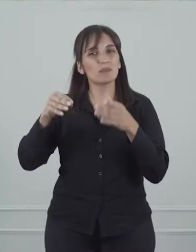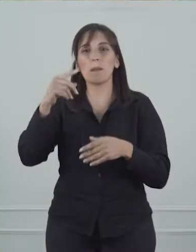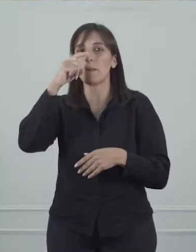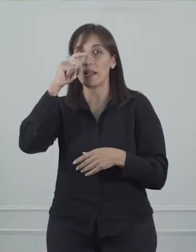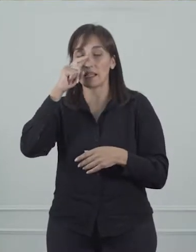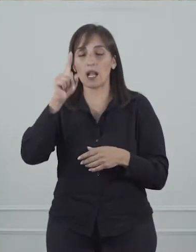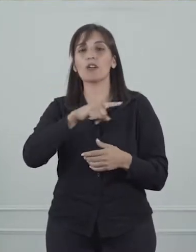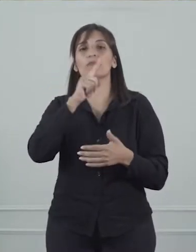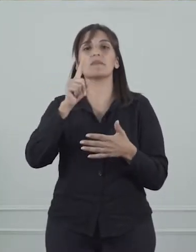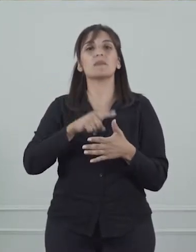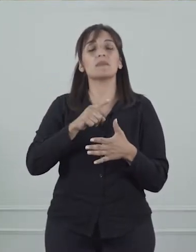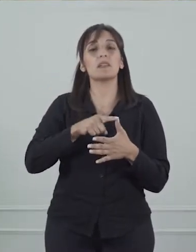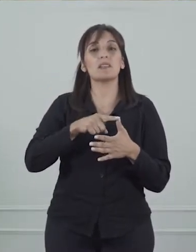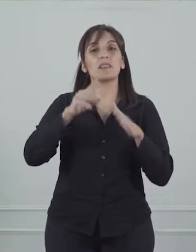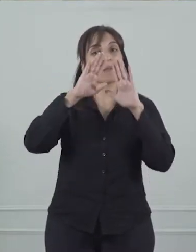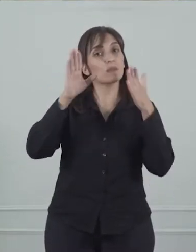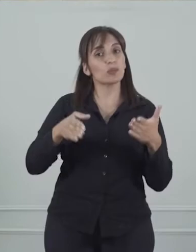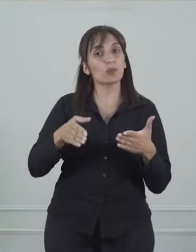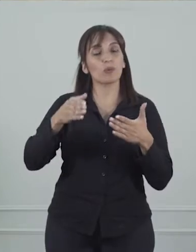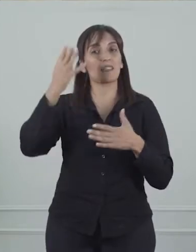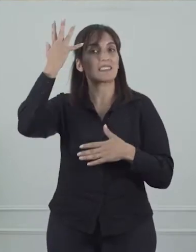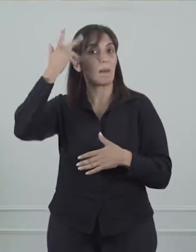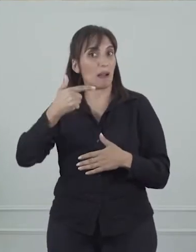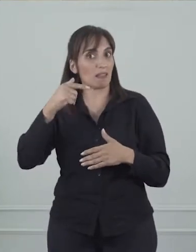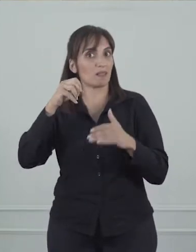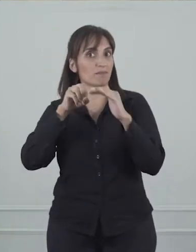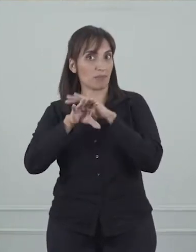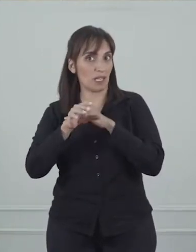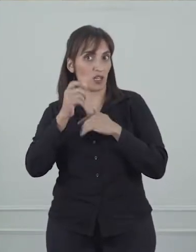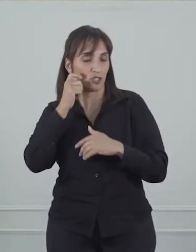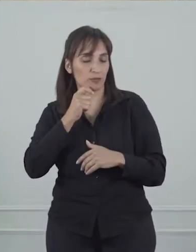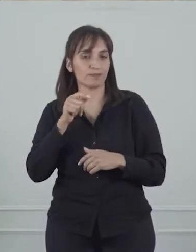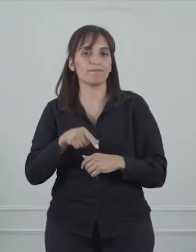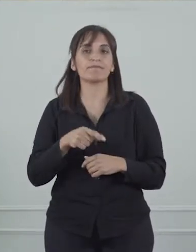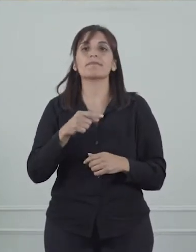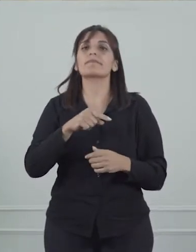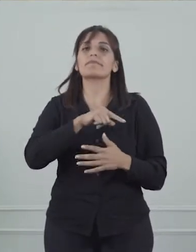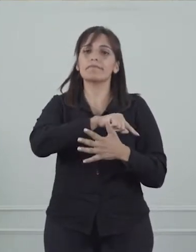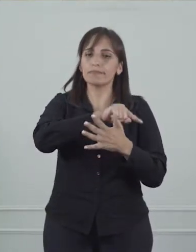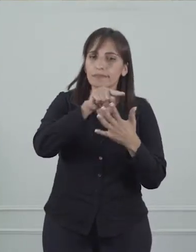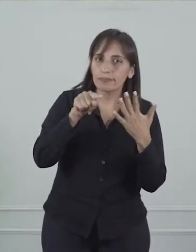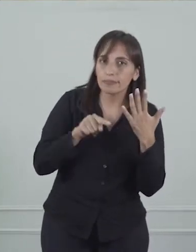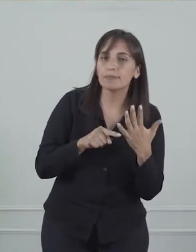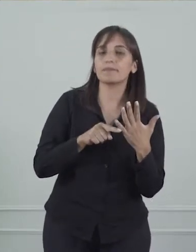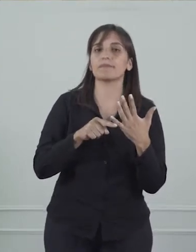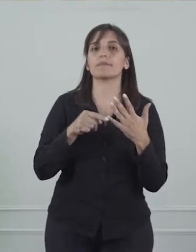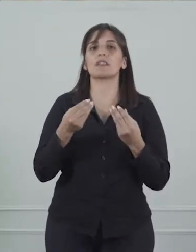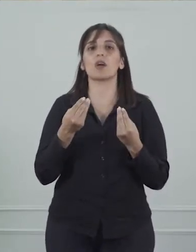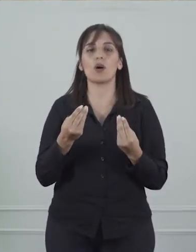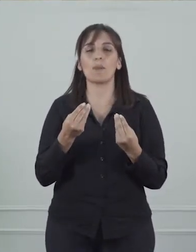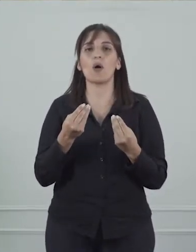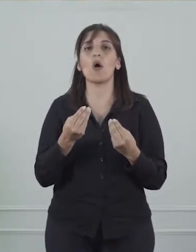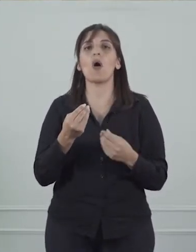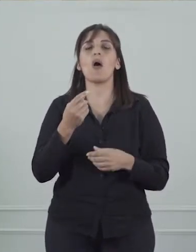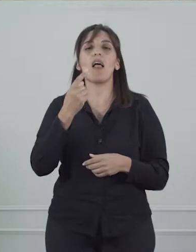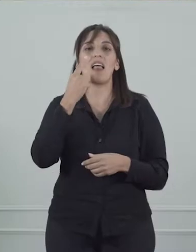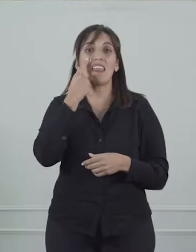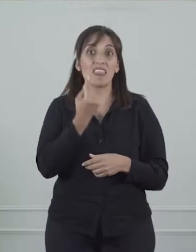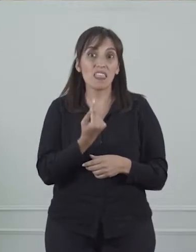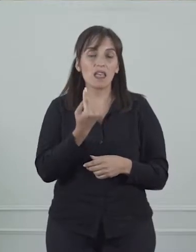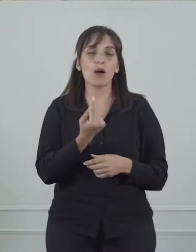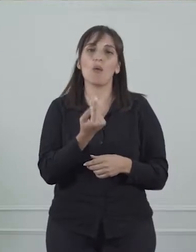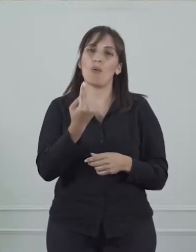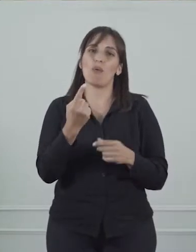Banco Rioja. Cada uno de estos lugares va a tener, por día, un número de la terminación del